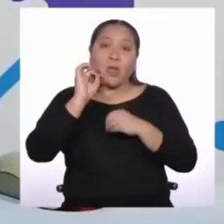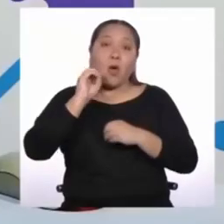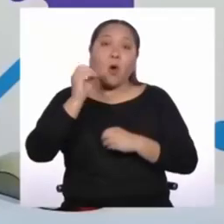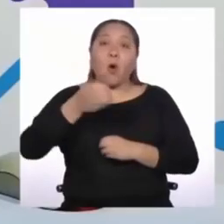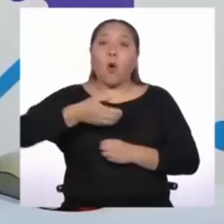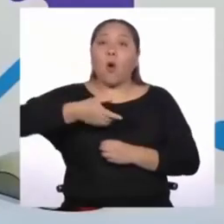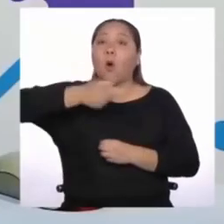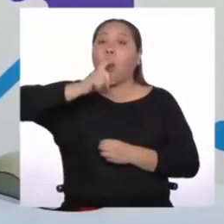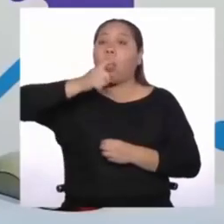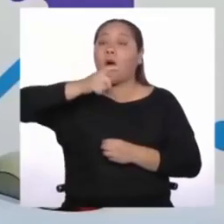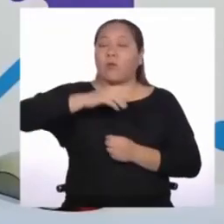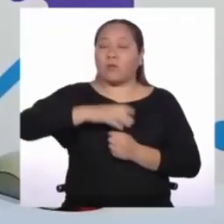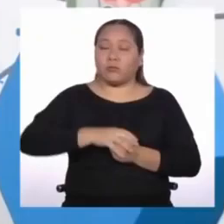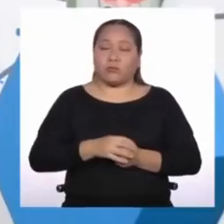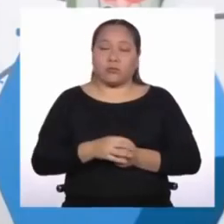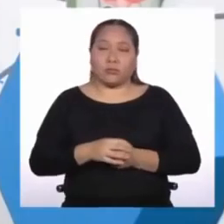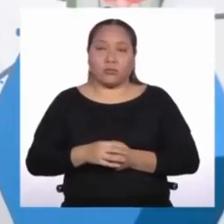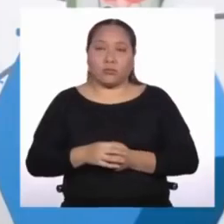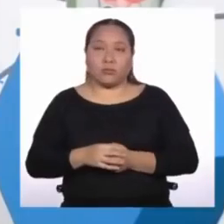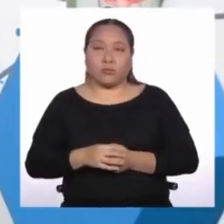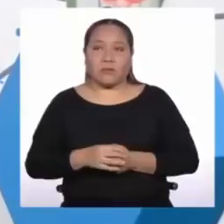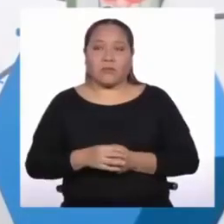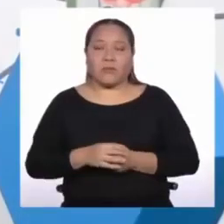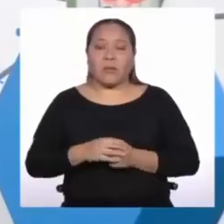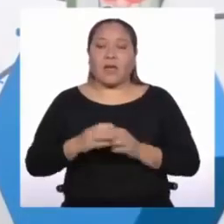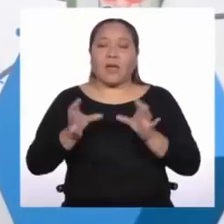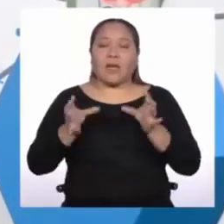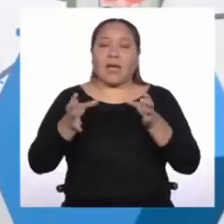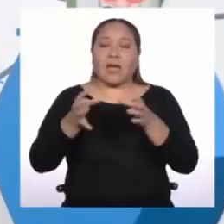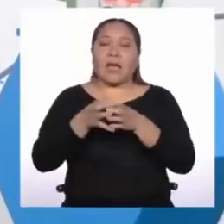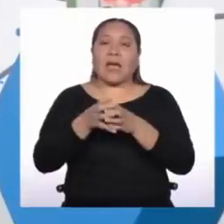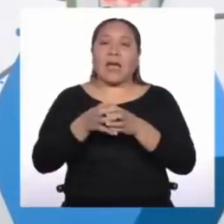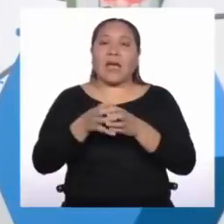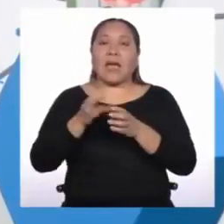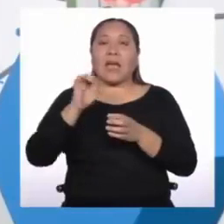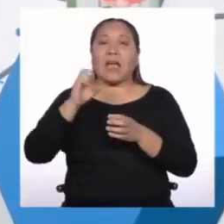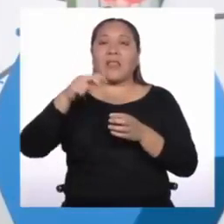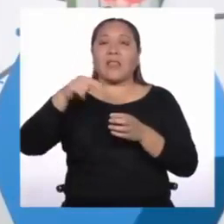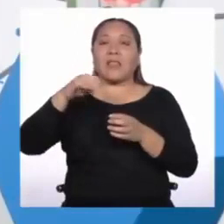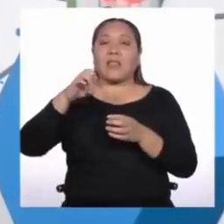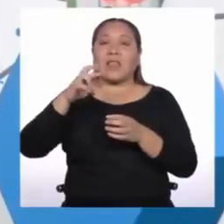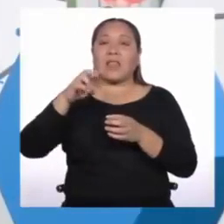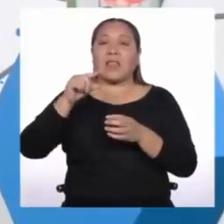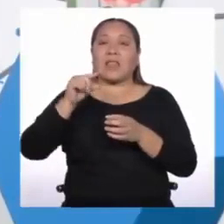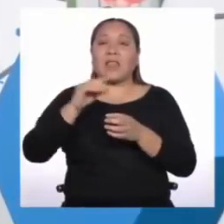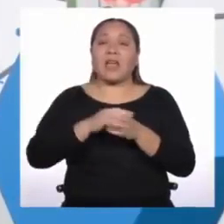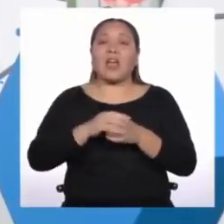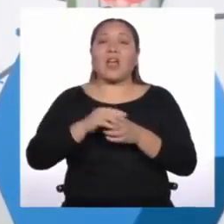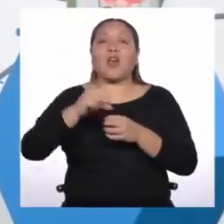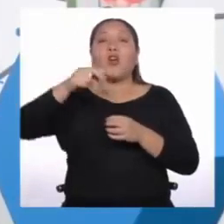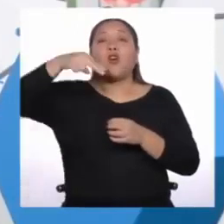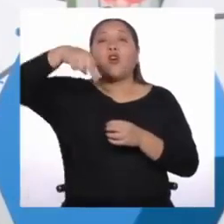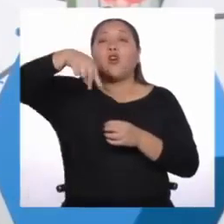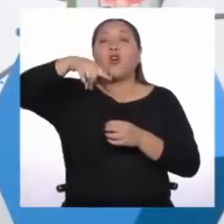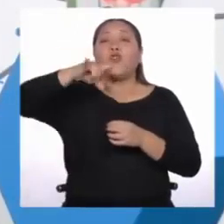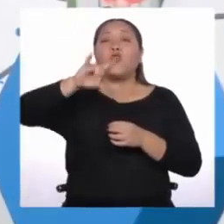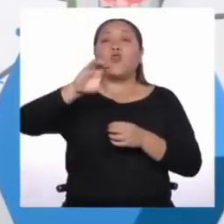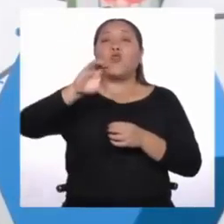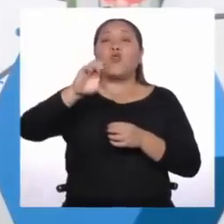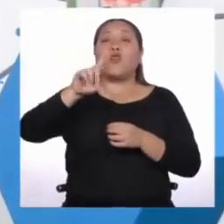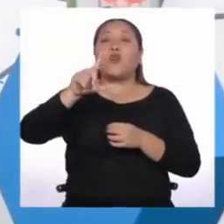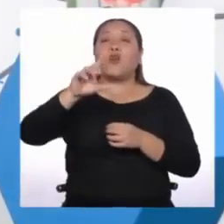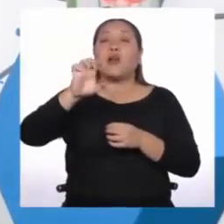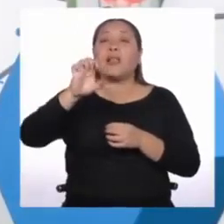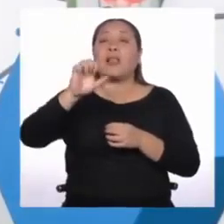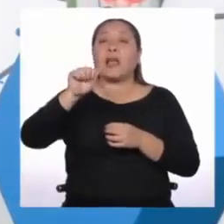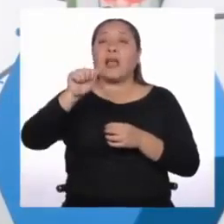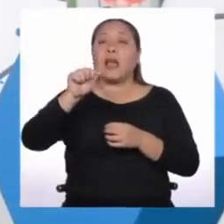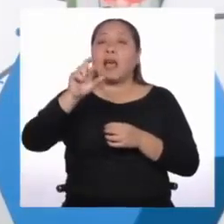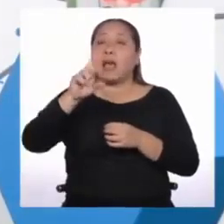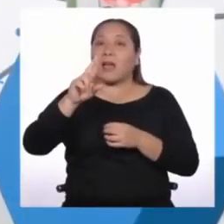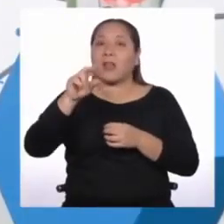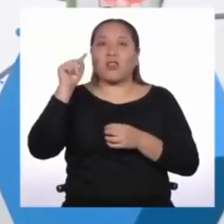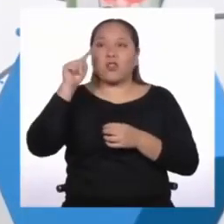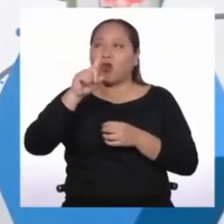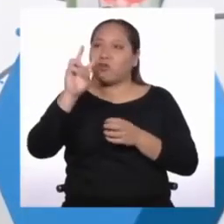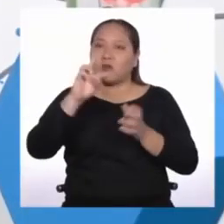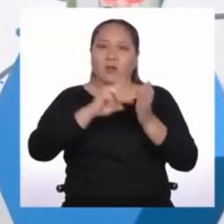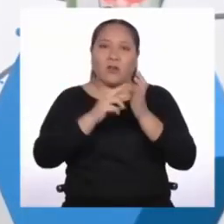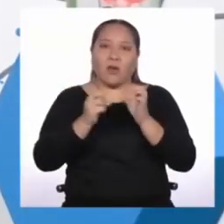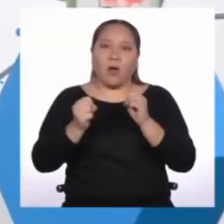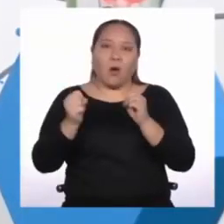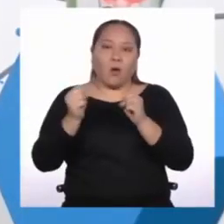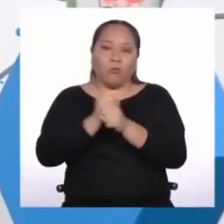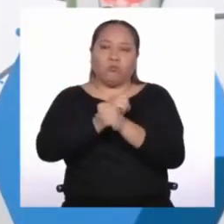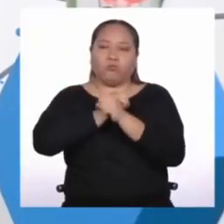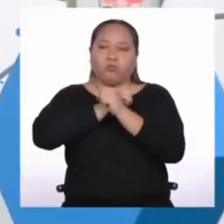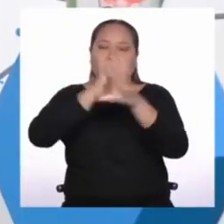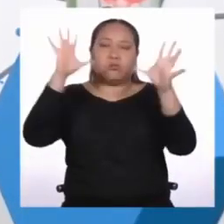Energía nuclear, contenida en los núcleos atómicos. Y ahí no estamos hablando de bombas atómicas, sino de